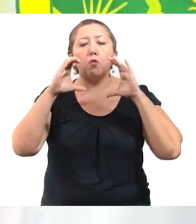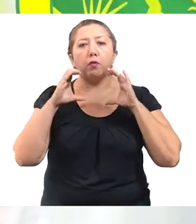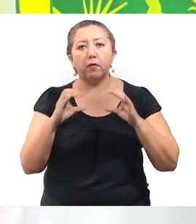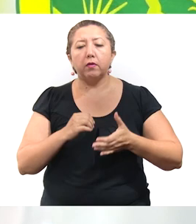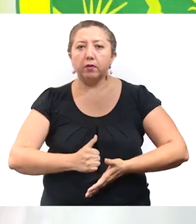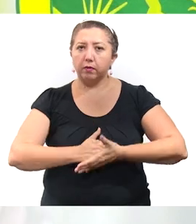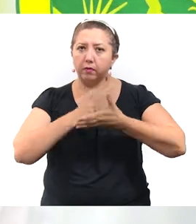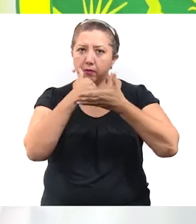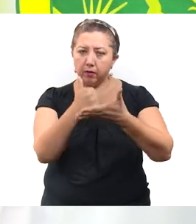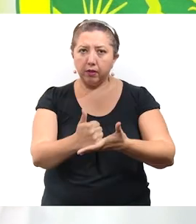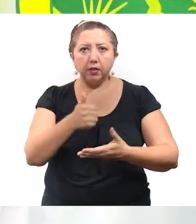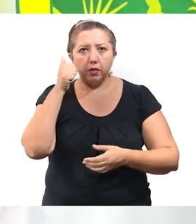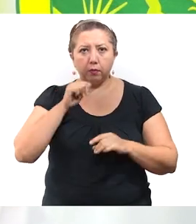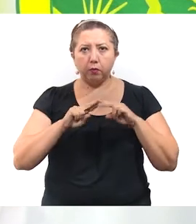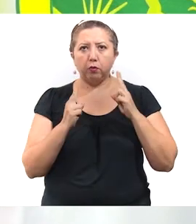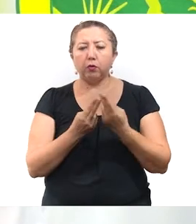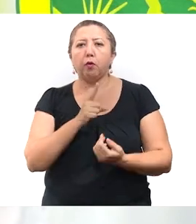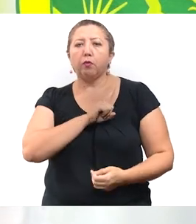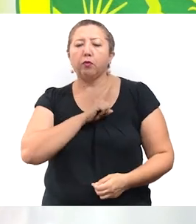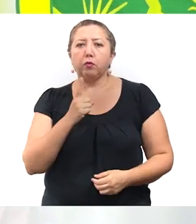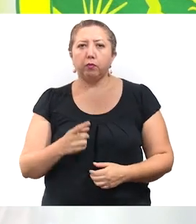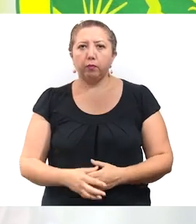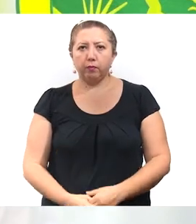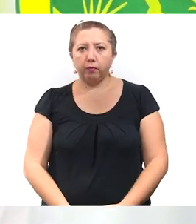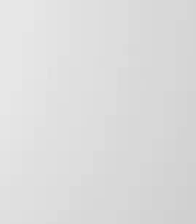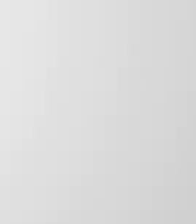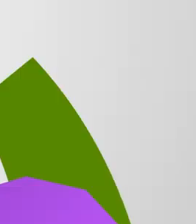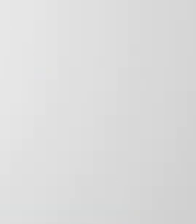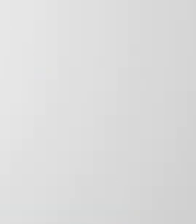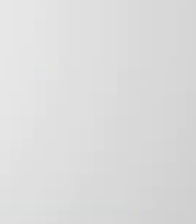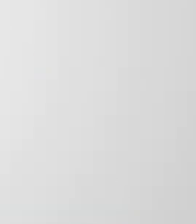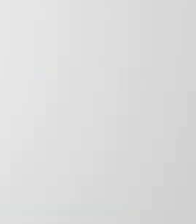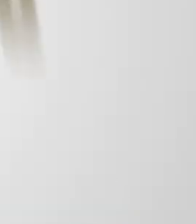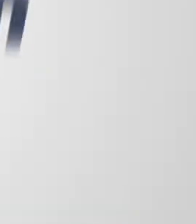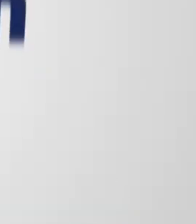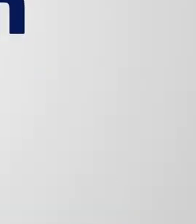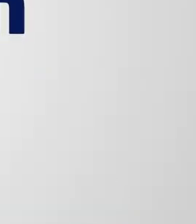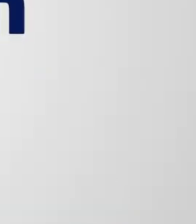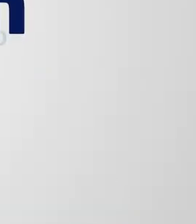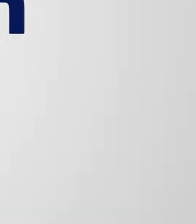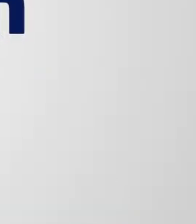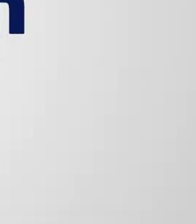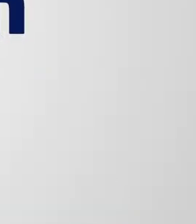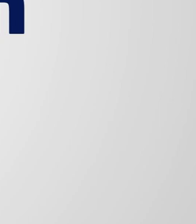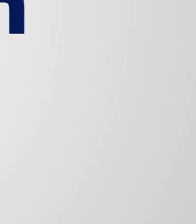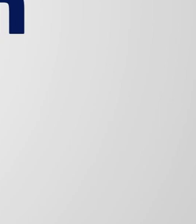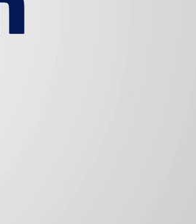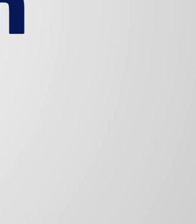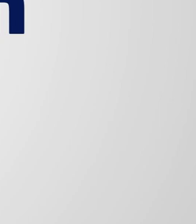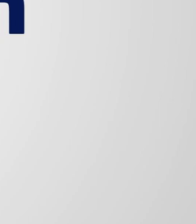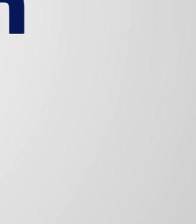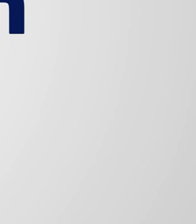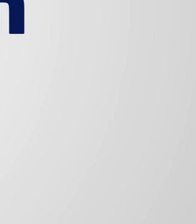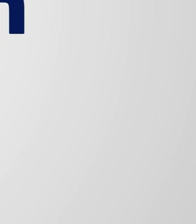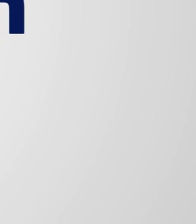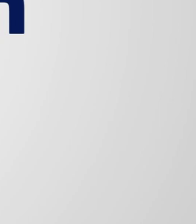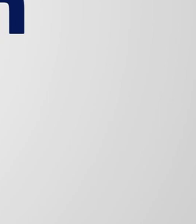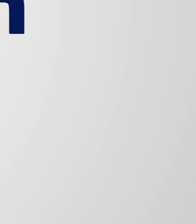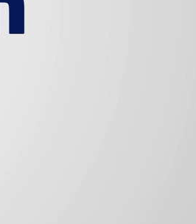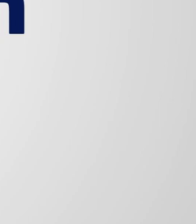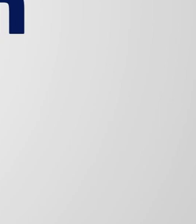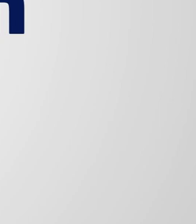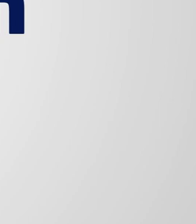cuidándonos y colaborando, siempre unidos, como uno solo. Juntos, transformemos Yucatán. Gobierno del Estado.